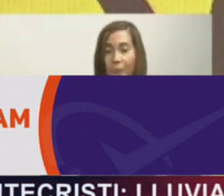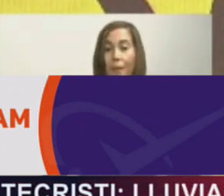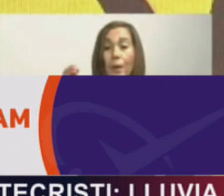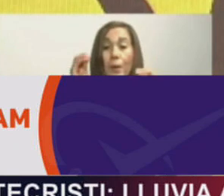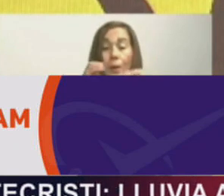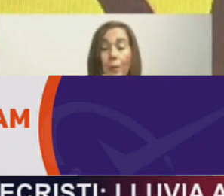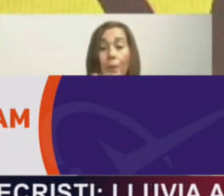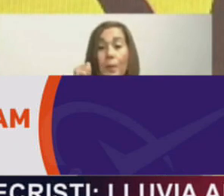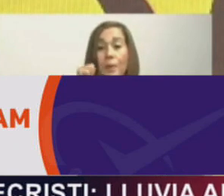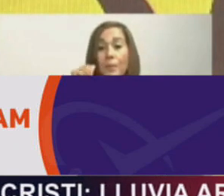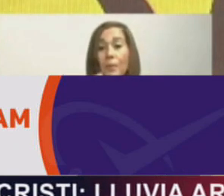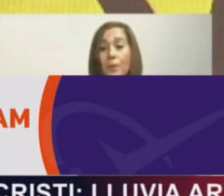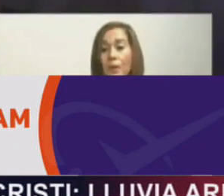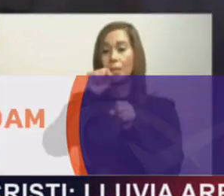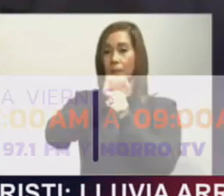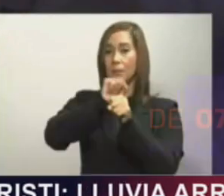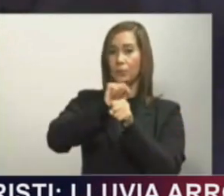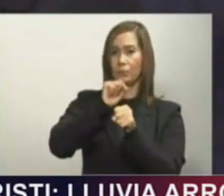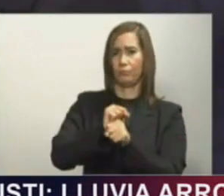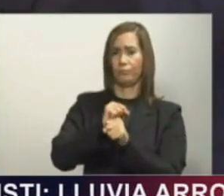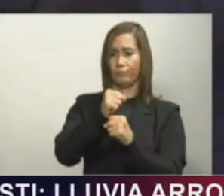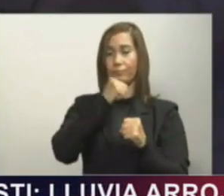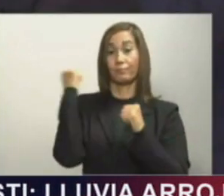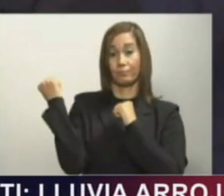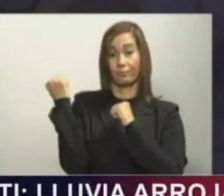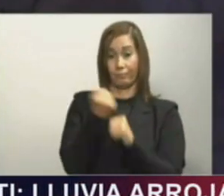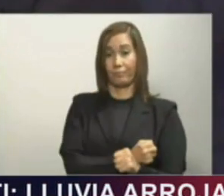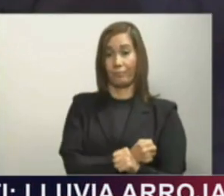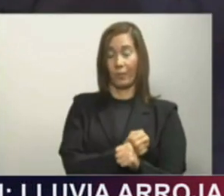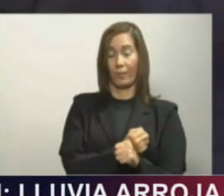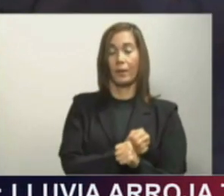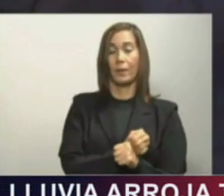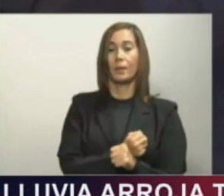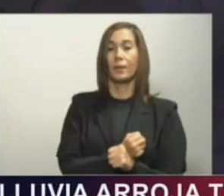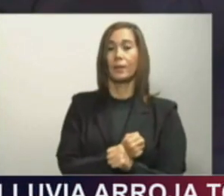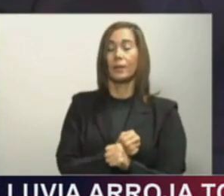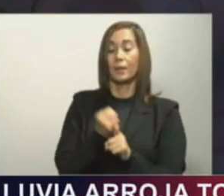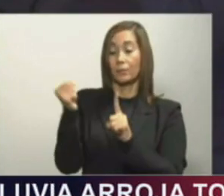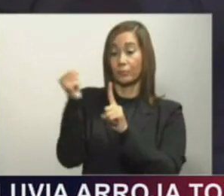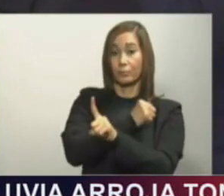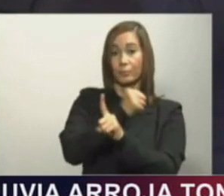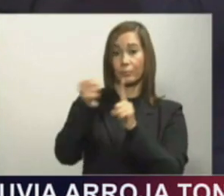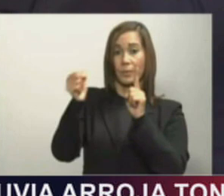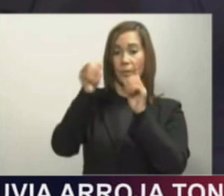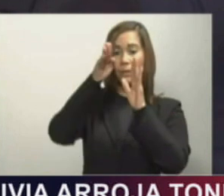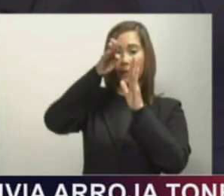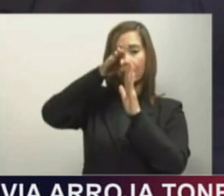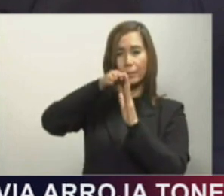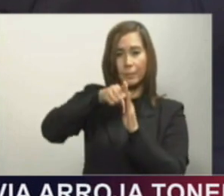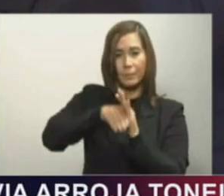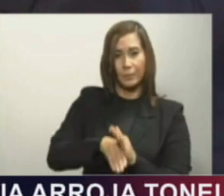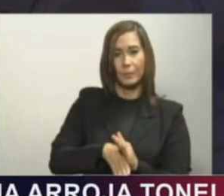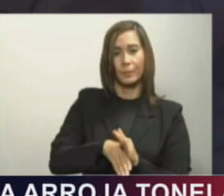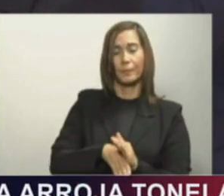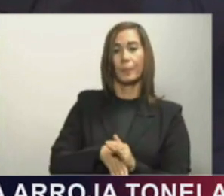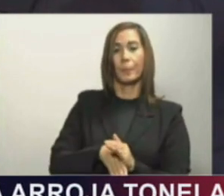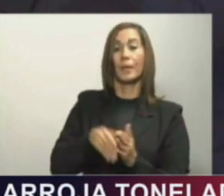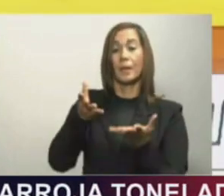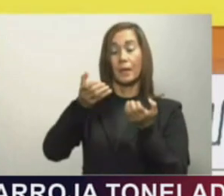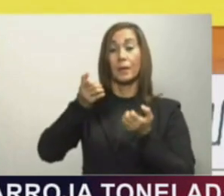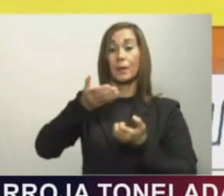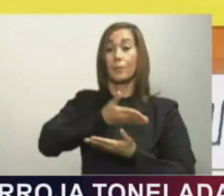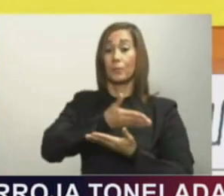emprendedoras y empoderadas, queremos menos violencia intrafamiliar y nuevos valores familiares